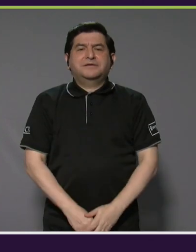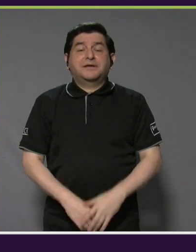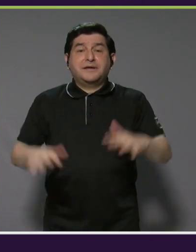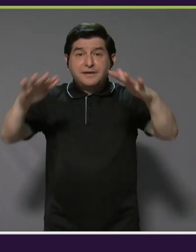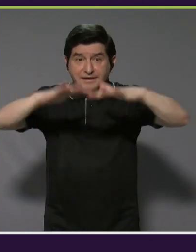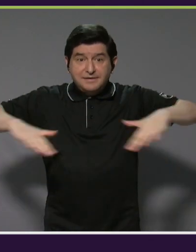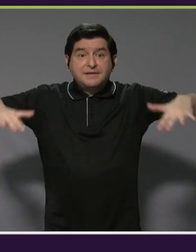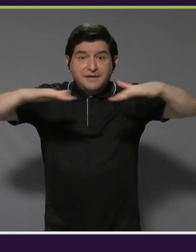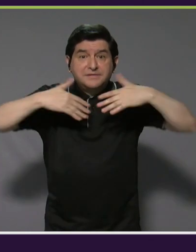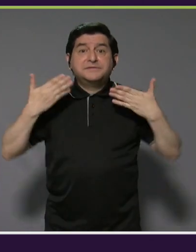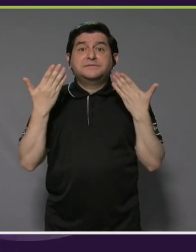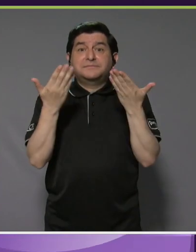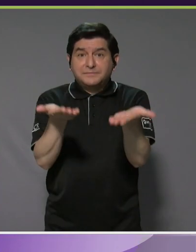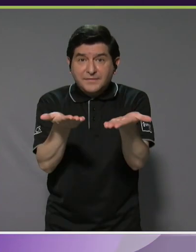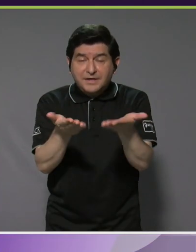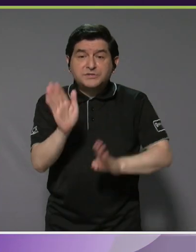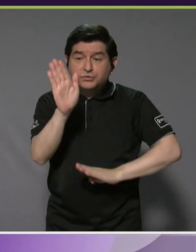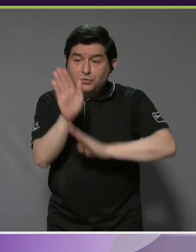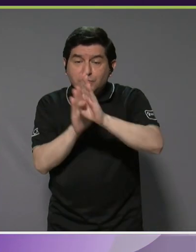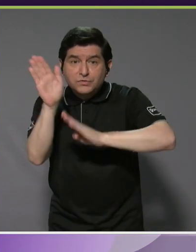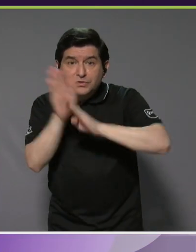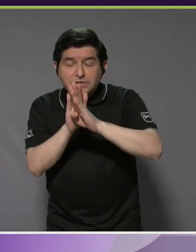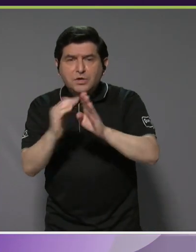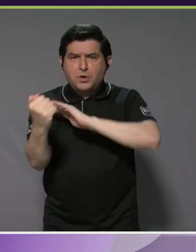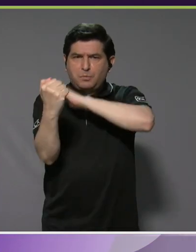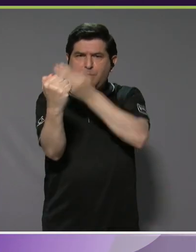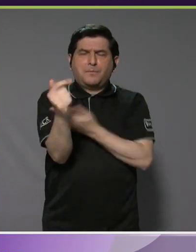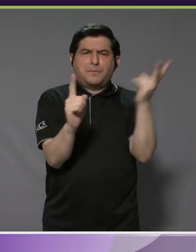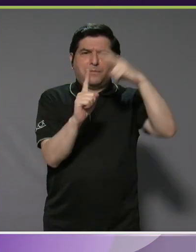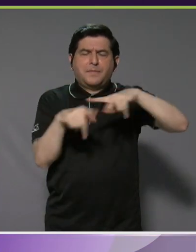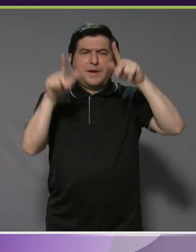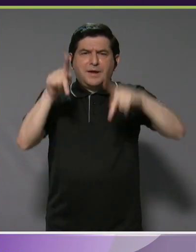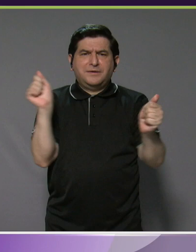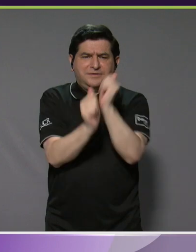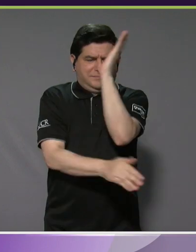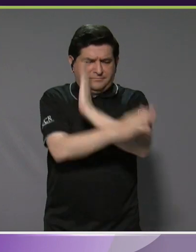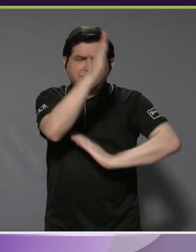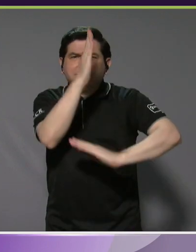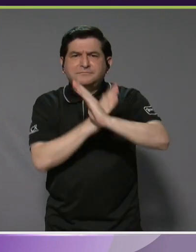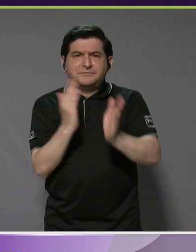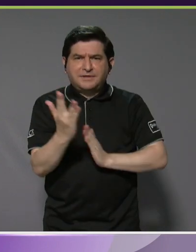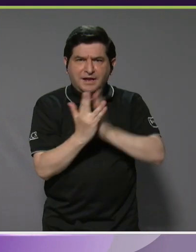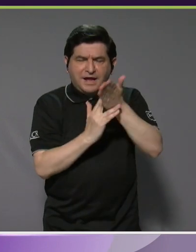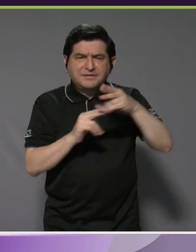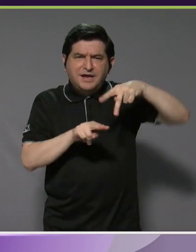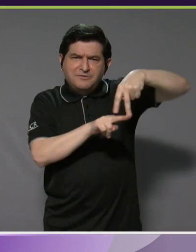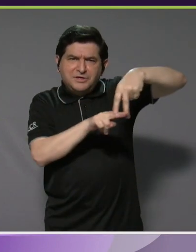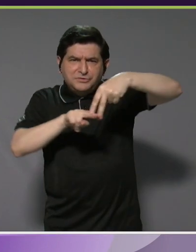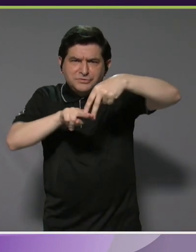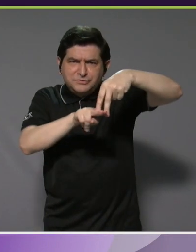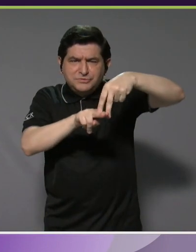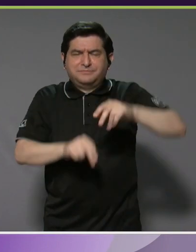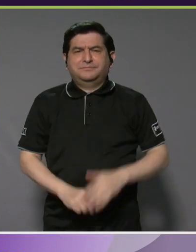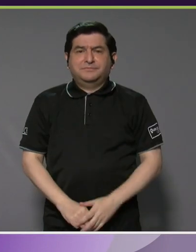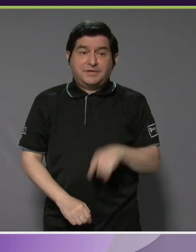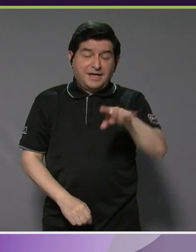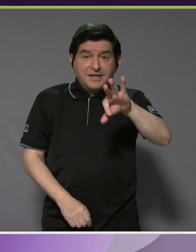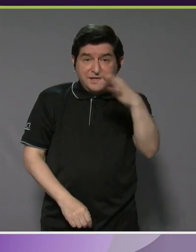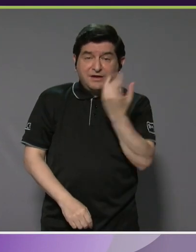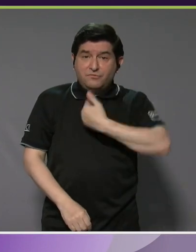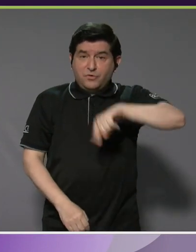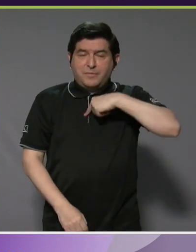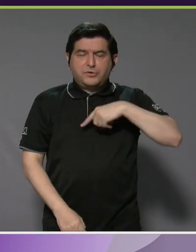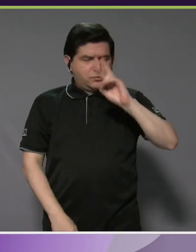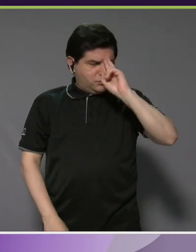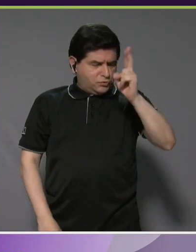espacio de desarrollo y empoderamiento integral a las personas con discapacidad a través del surfing es la manera en que nos hemos